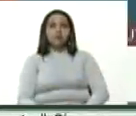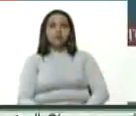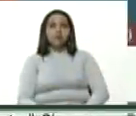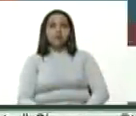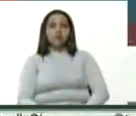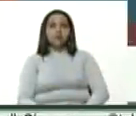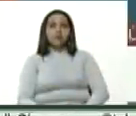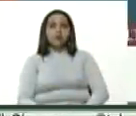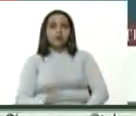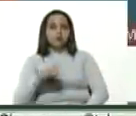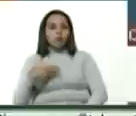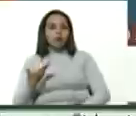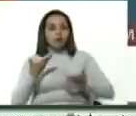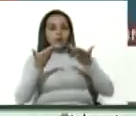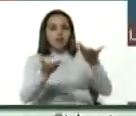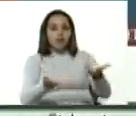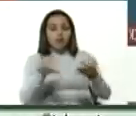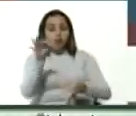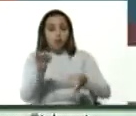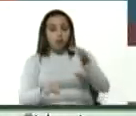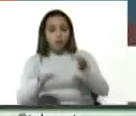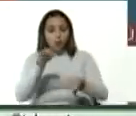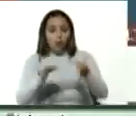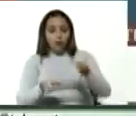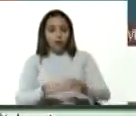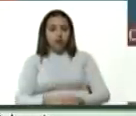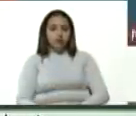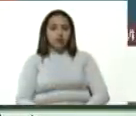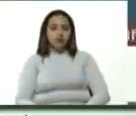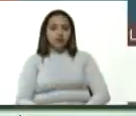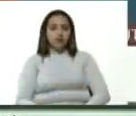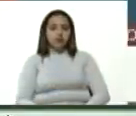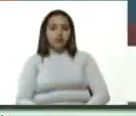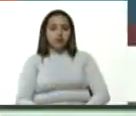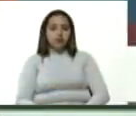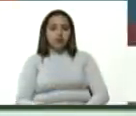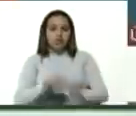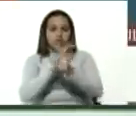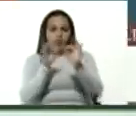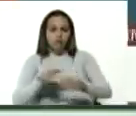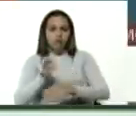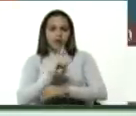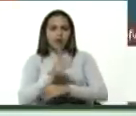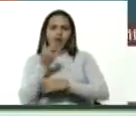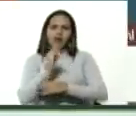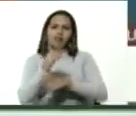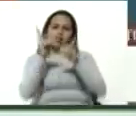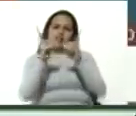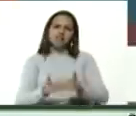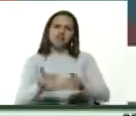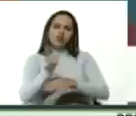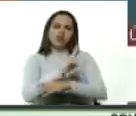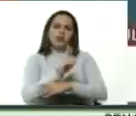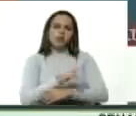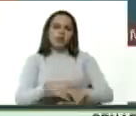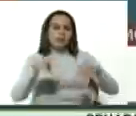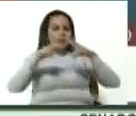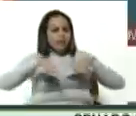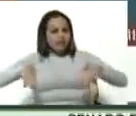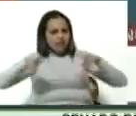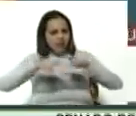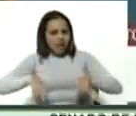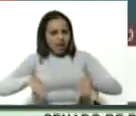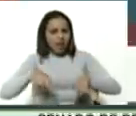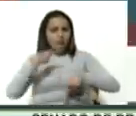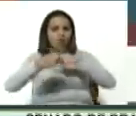llegue a los jueces de manera expedita y que haya una decisión rápida para investigar y